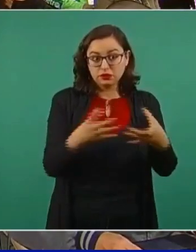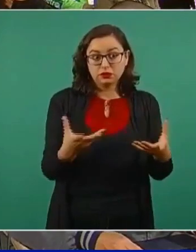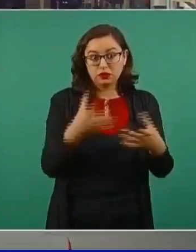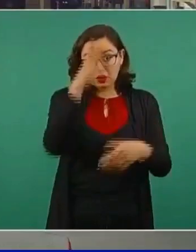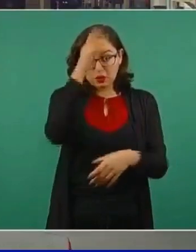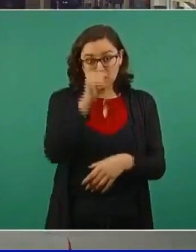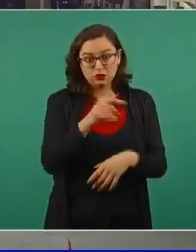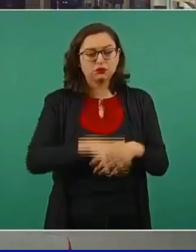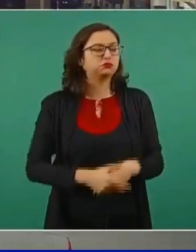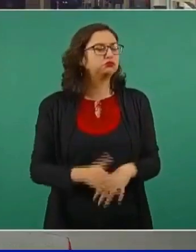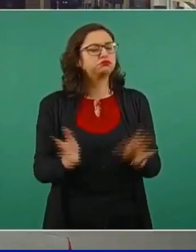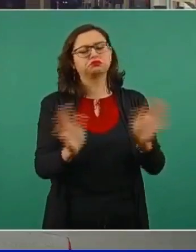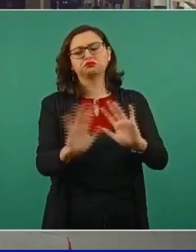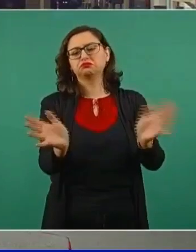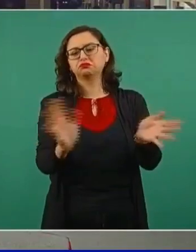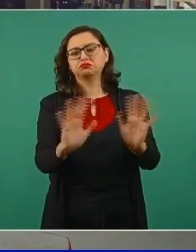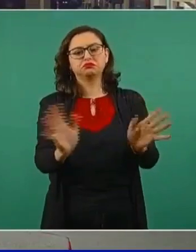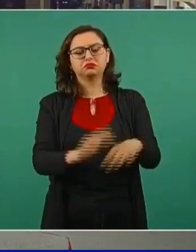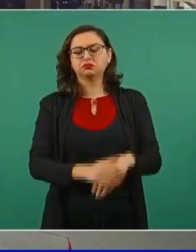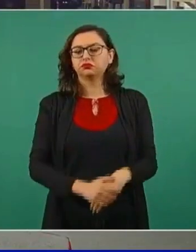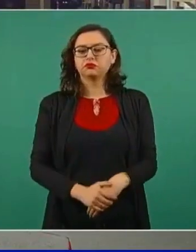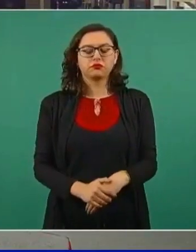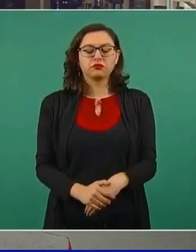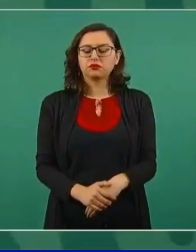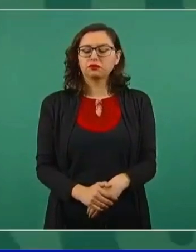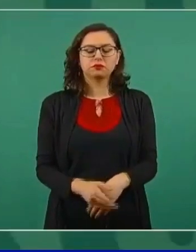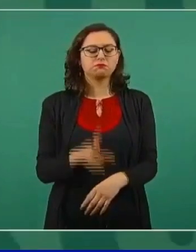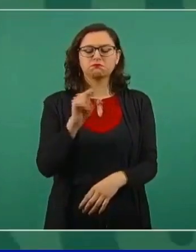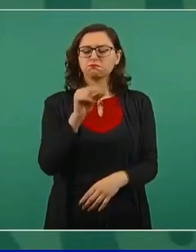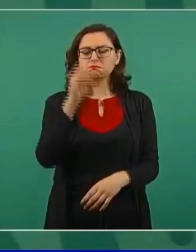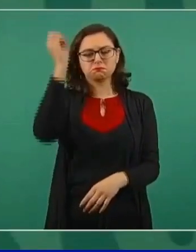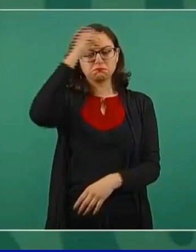No me quiero meter en eso, no. Yo le tengo